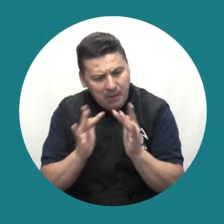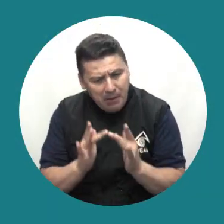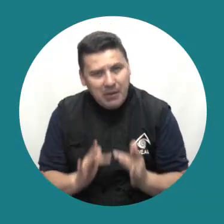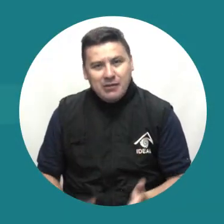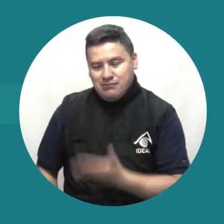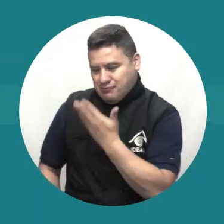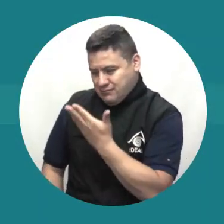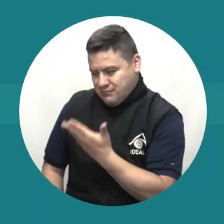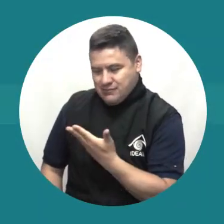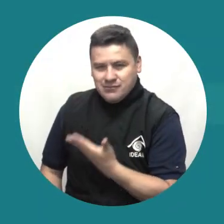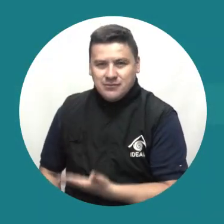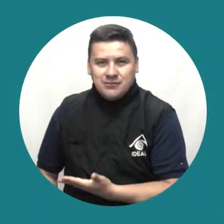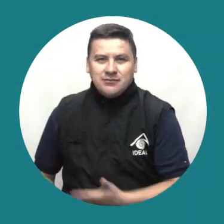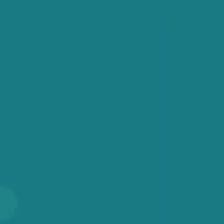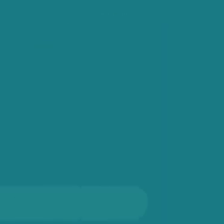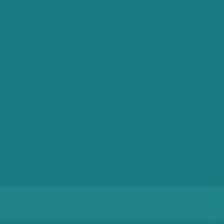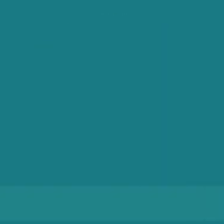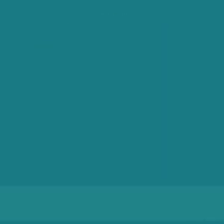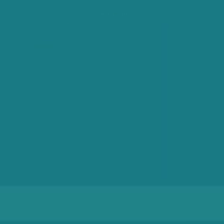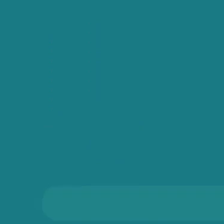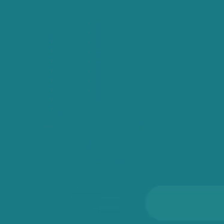de nuestras redes sociales Siganos